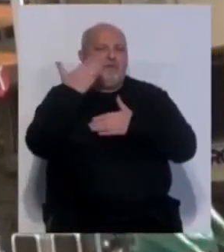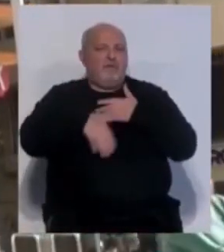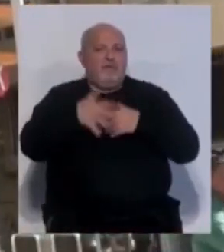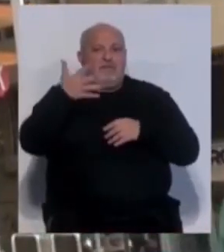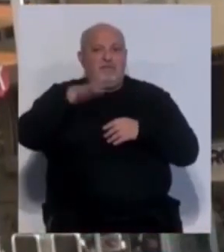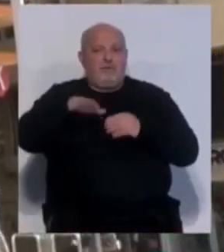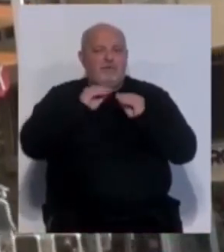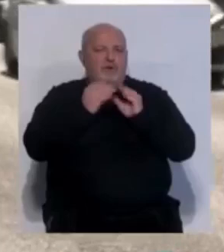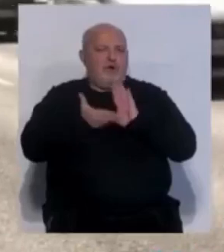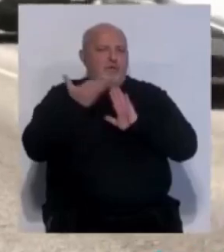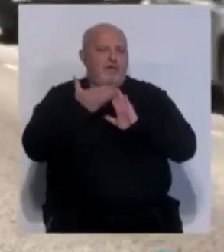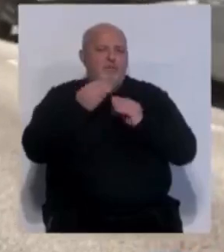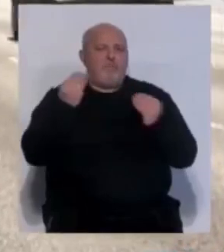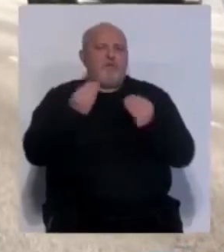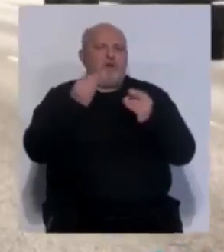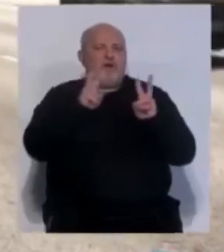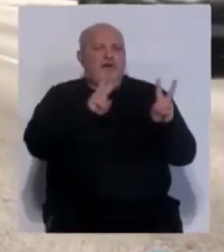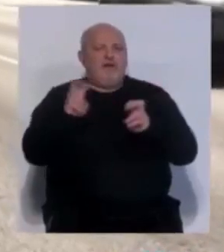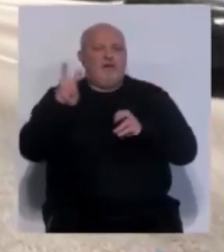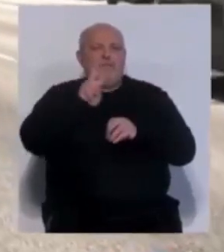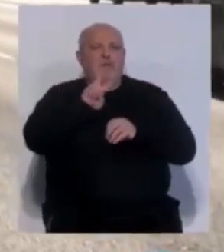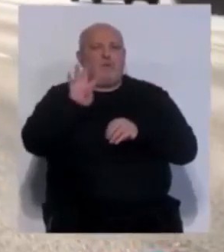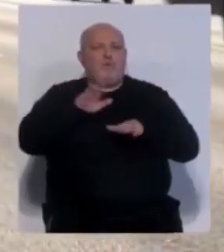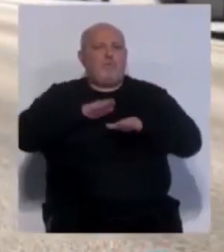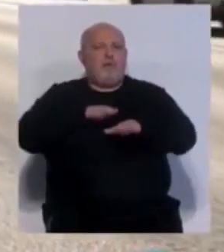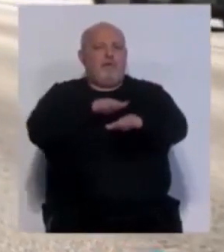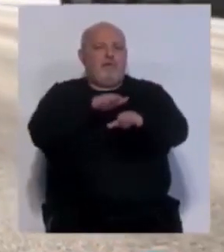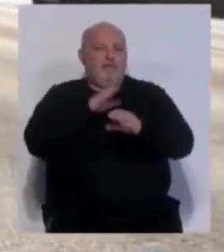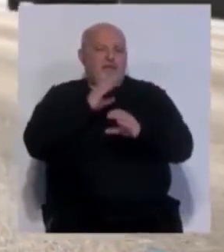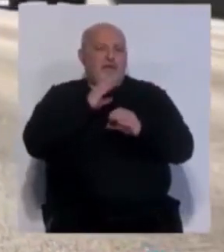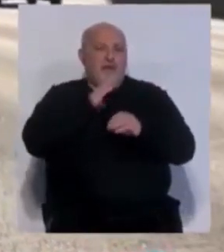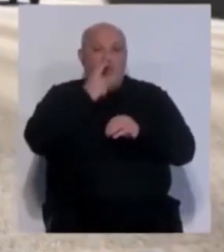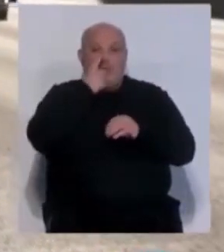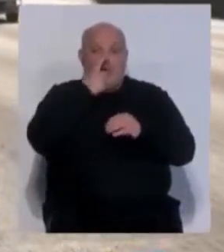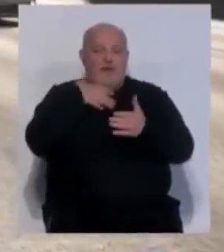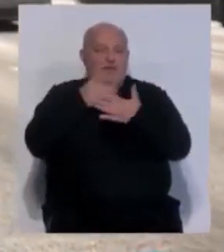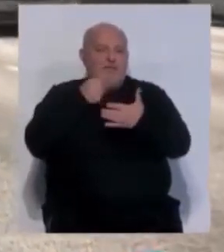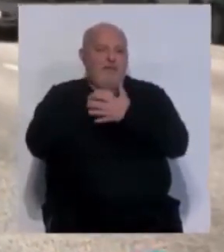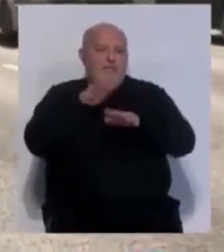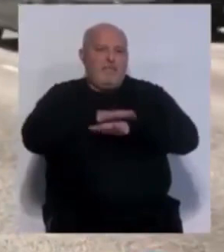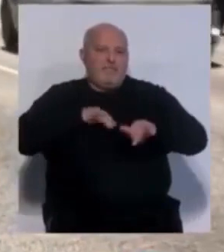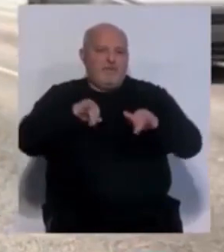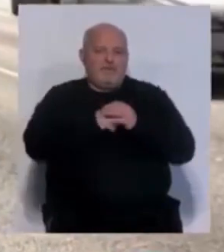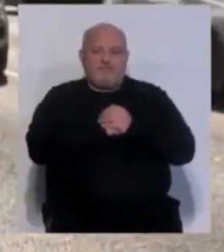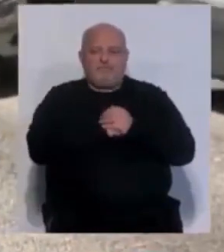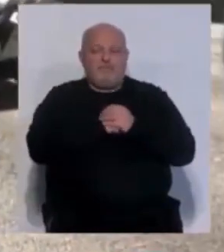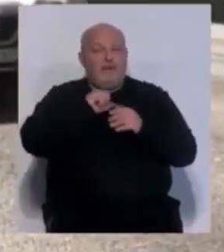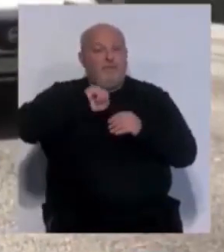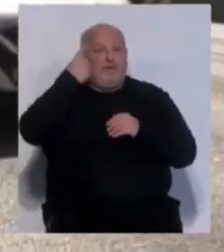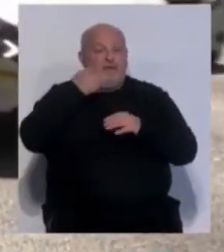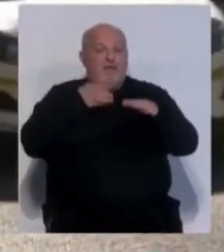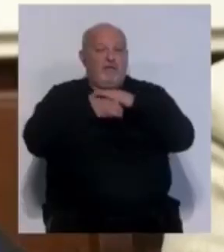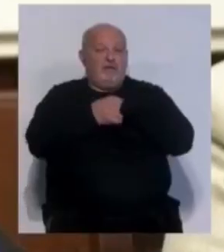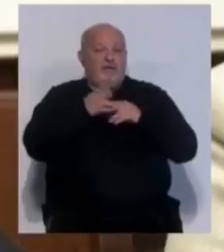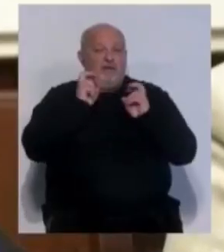de cinco meses de obra si acometerá mejoras en las 24 paradas del recorrido desde Cortadura hasta Plaza de España. En la zona principal de